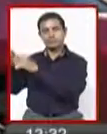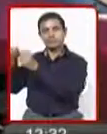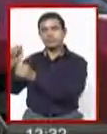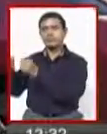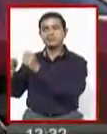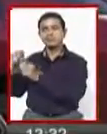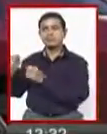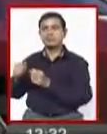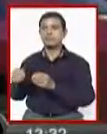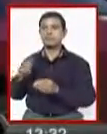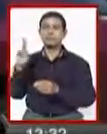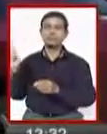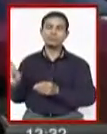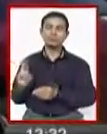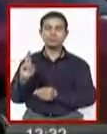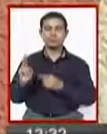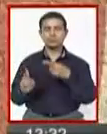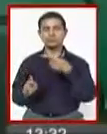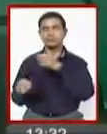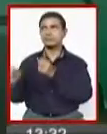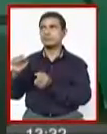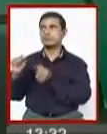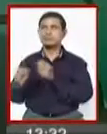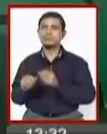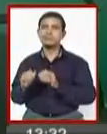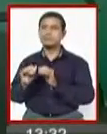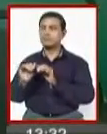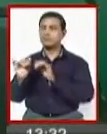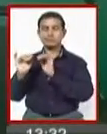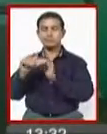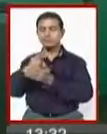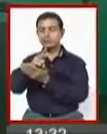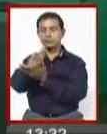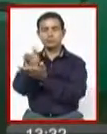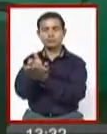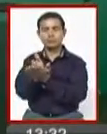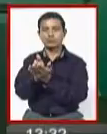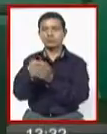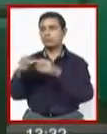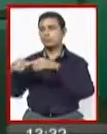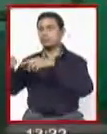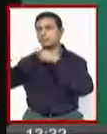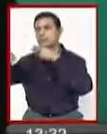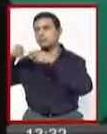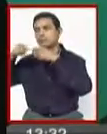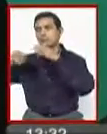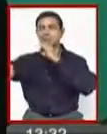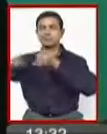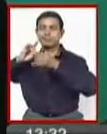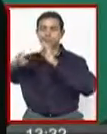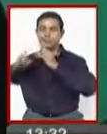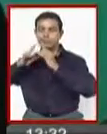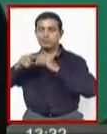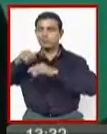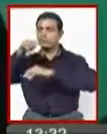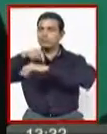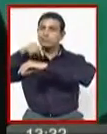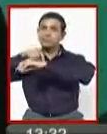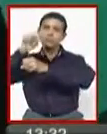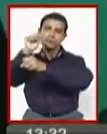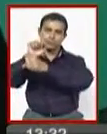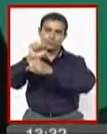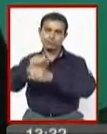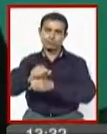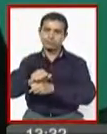manejando, utilizando, lo dejan estacionada, se van a comer y a beber en horas de